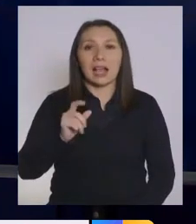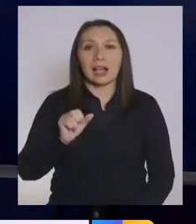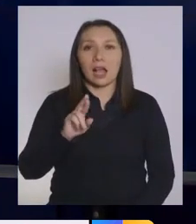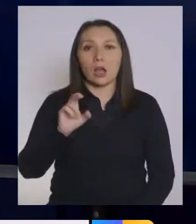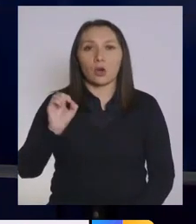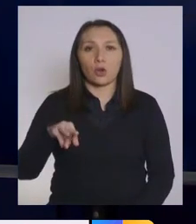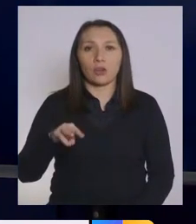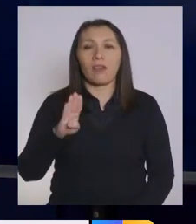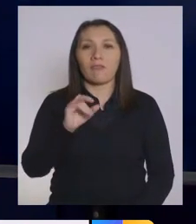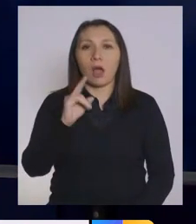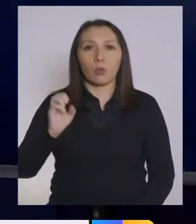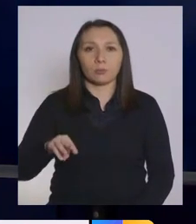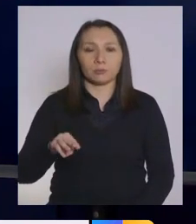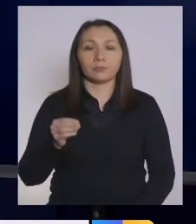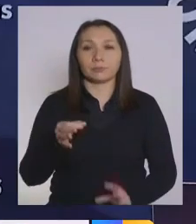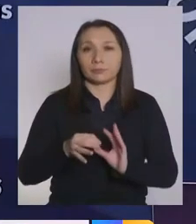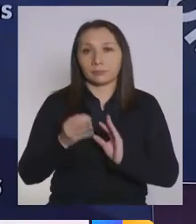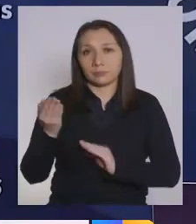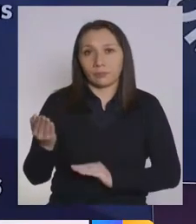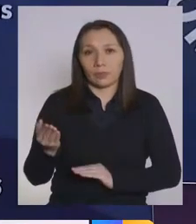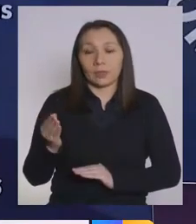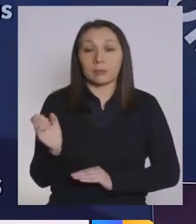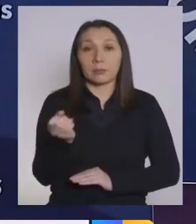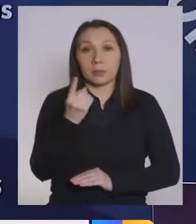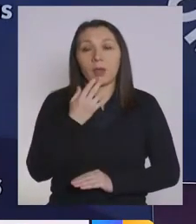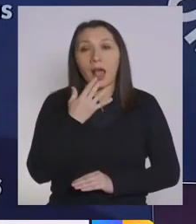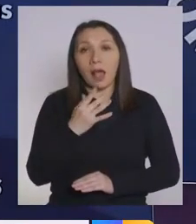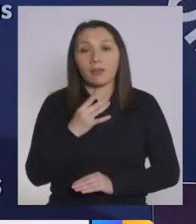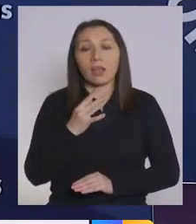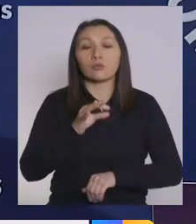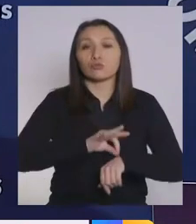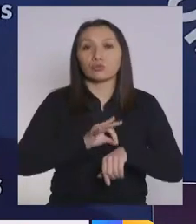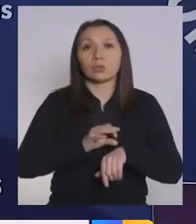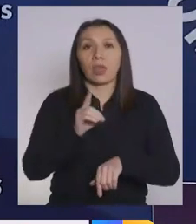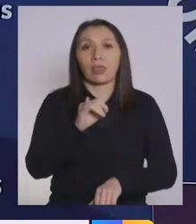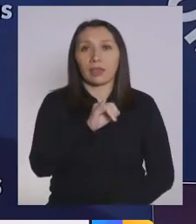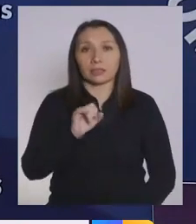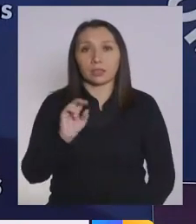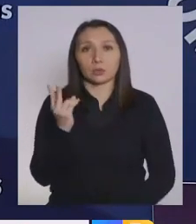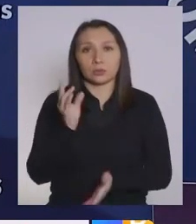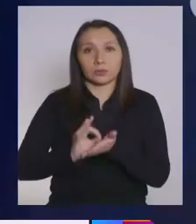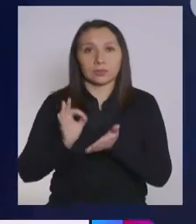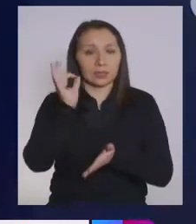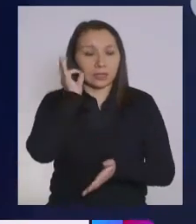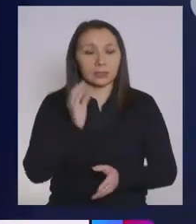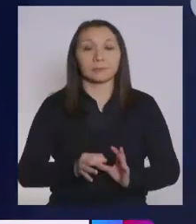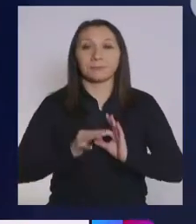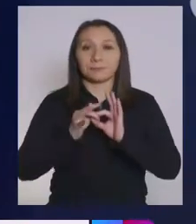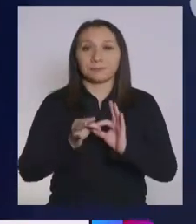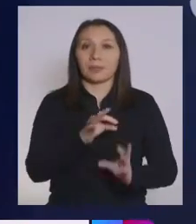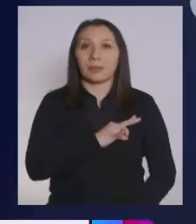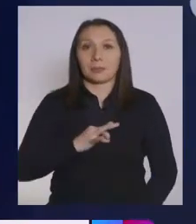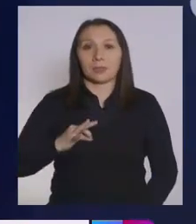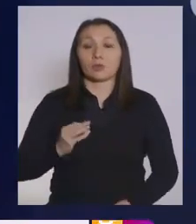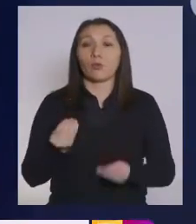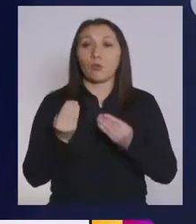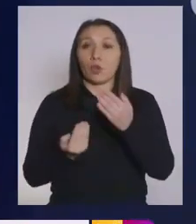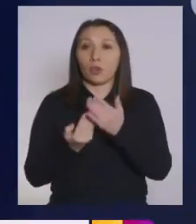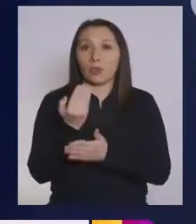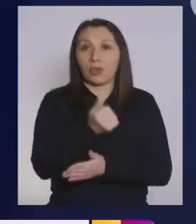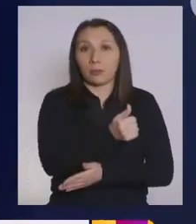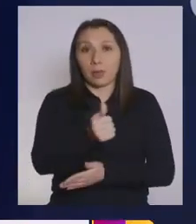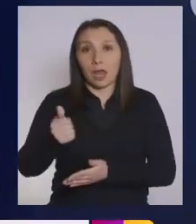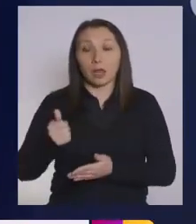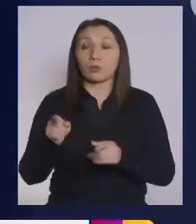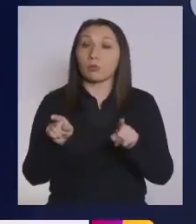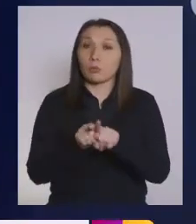Baum. Cedo la palabra primero a Paula Daza. Subsecretaria. Muchas gracias, Ministro. Bueno, muy buenos días a todos.